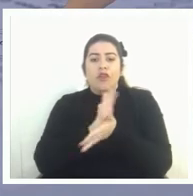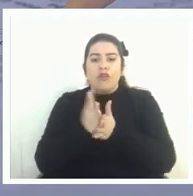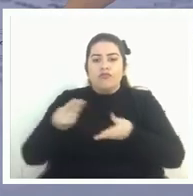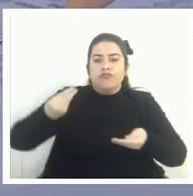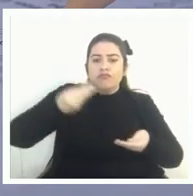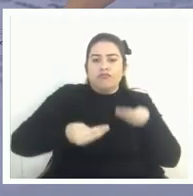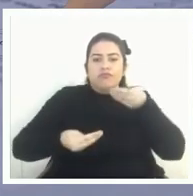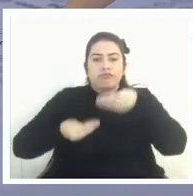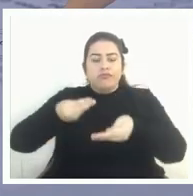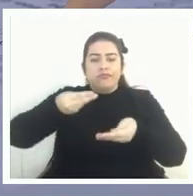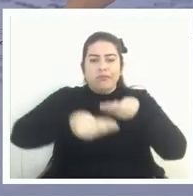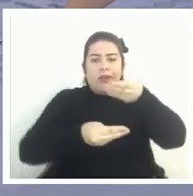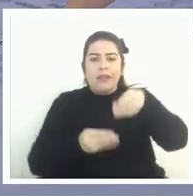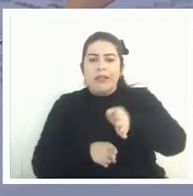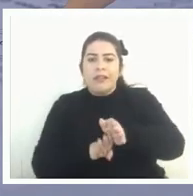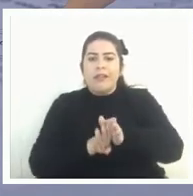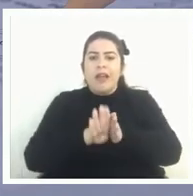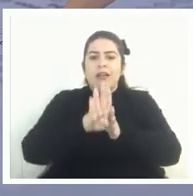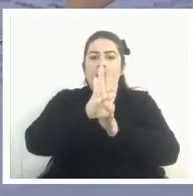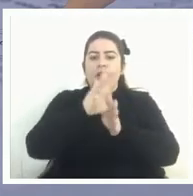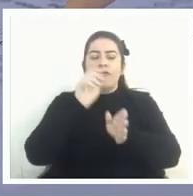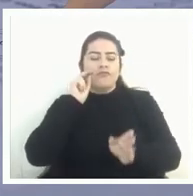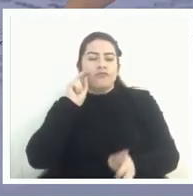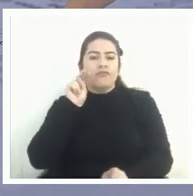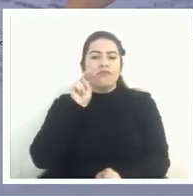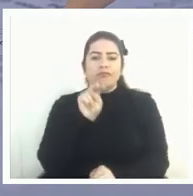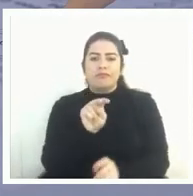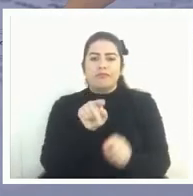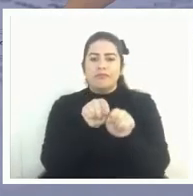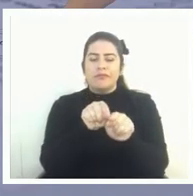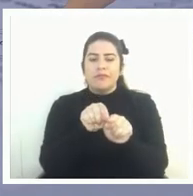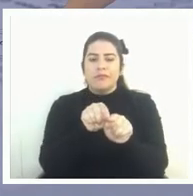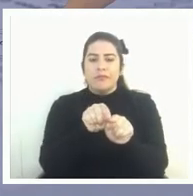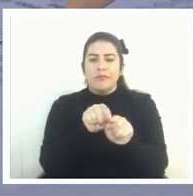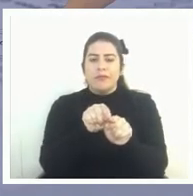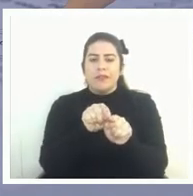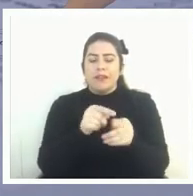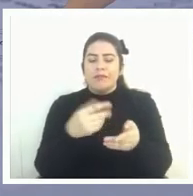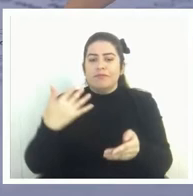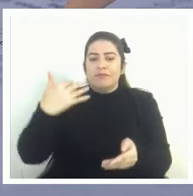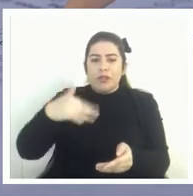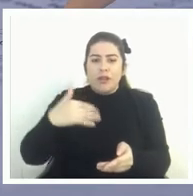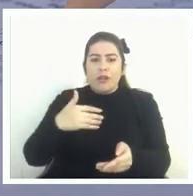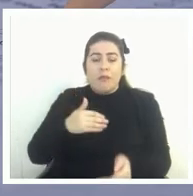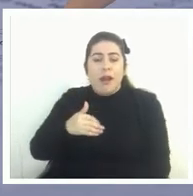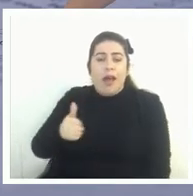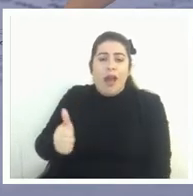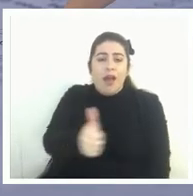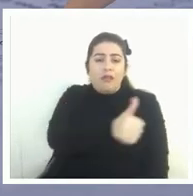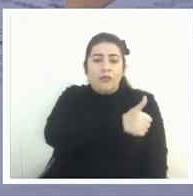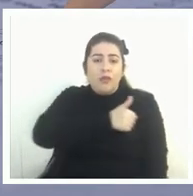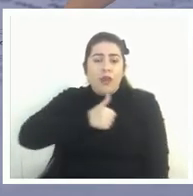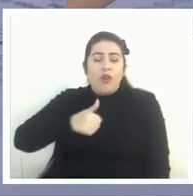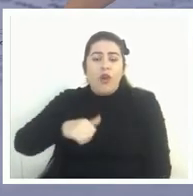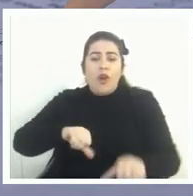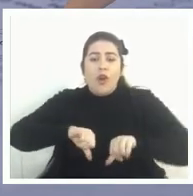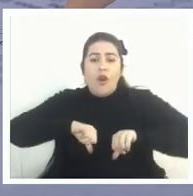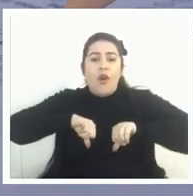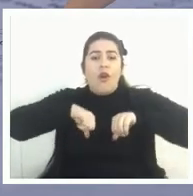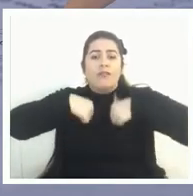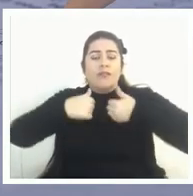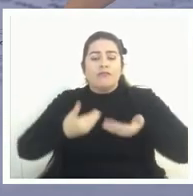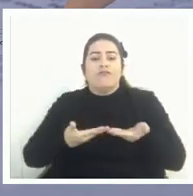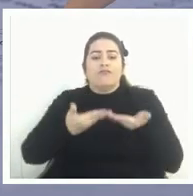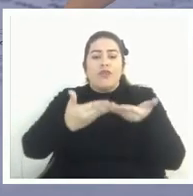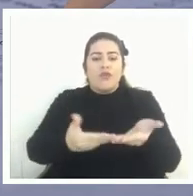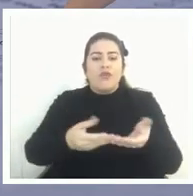de una visión compartida que es fundamental para ofrecerle a todos los jóvenes una mejor oportunidad en la